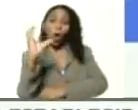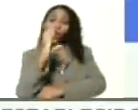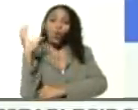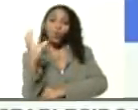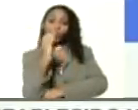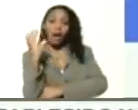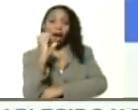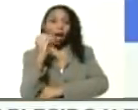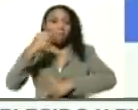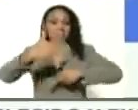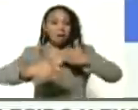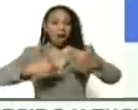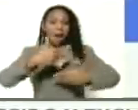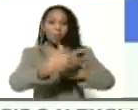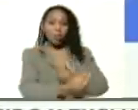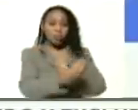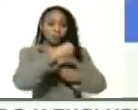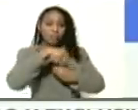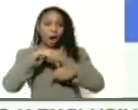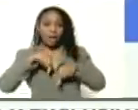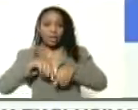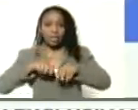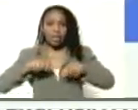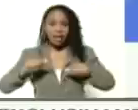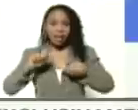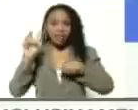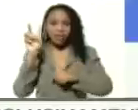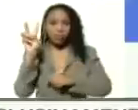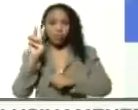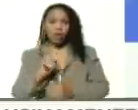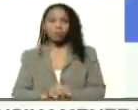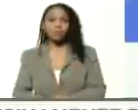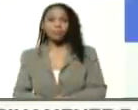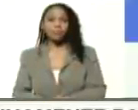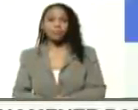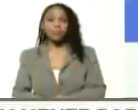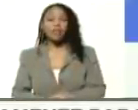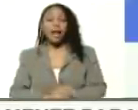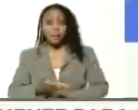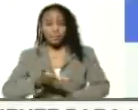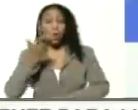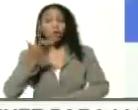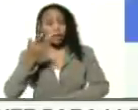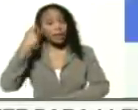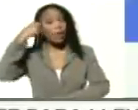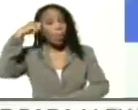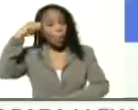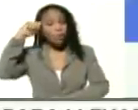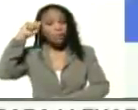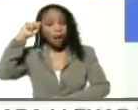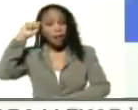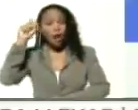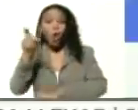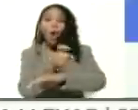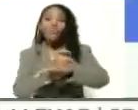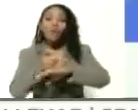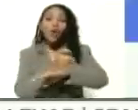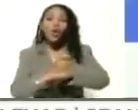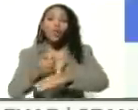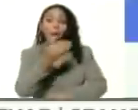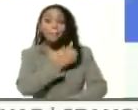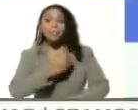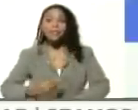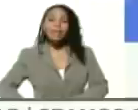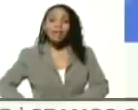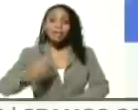delincuenciales en nuestro suelo sagrado. Es válido recordar que en los gobiernos del comandante Hugo